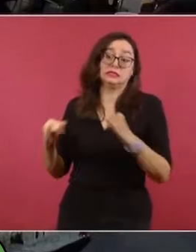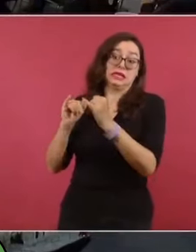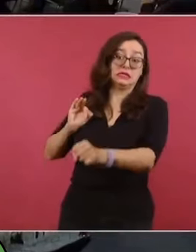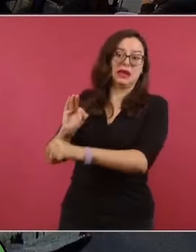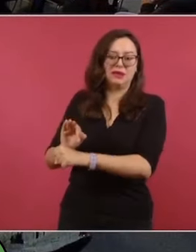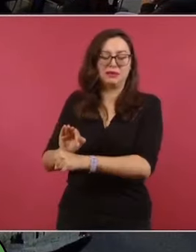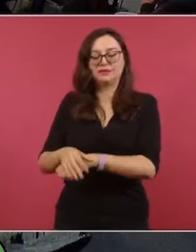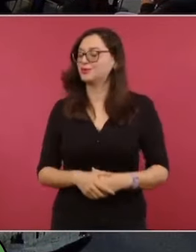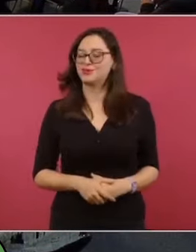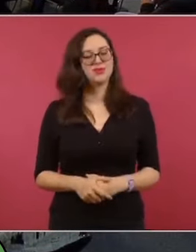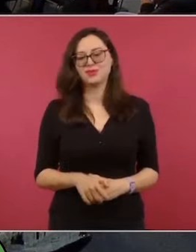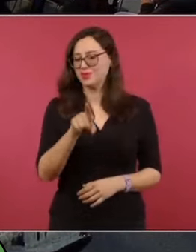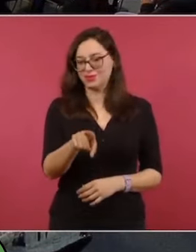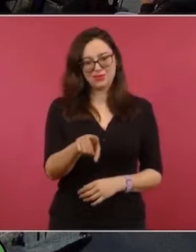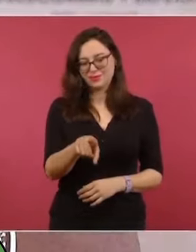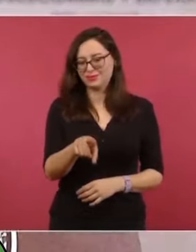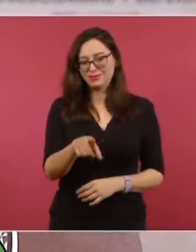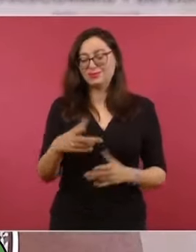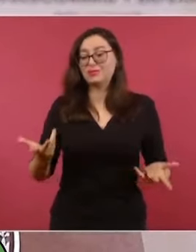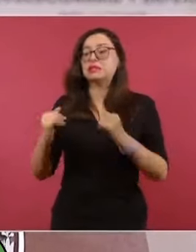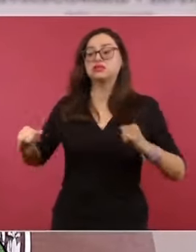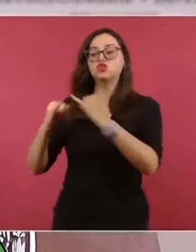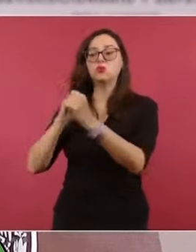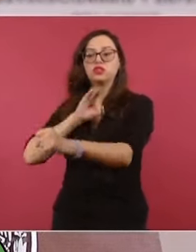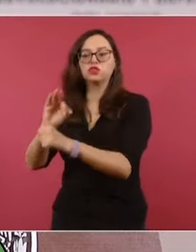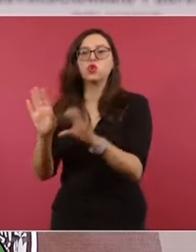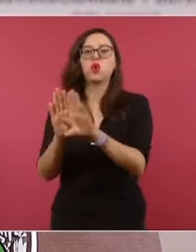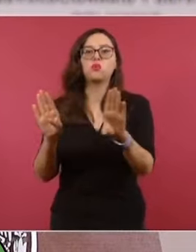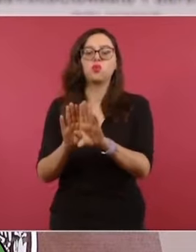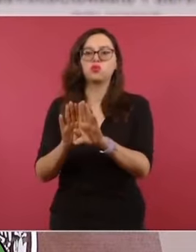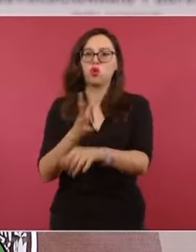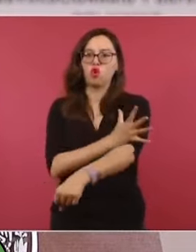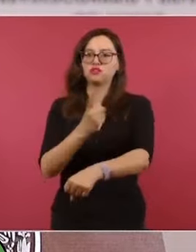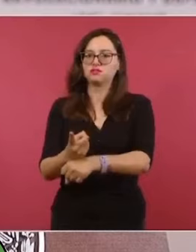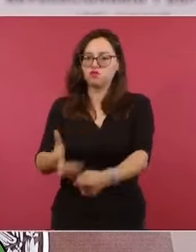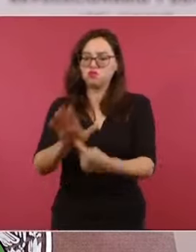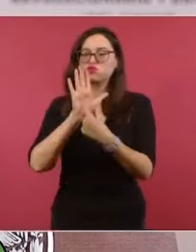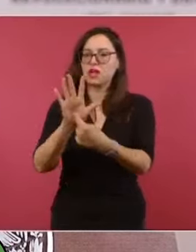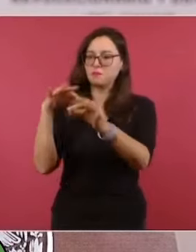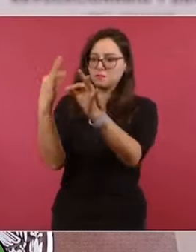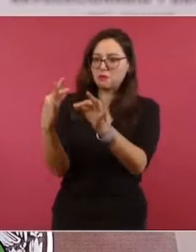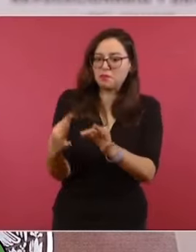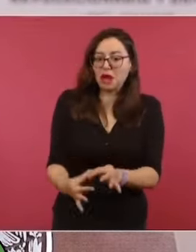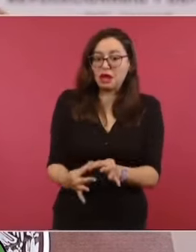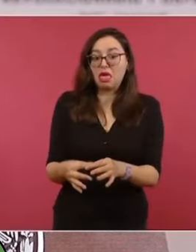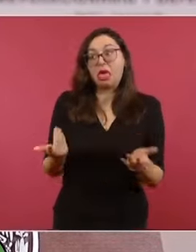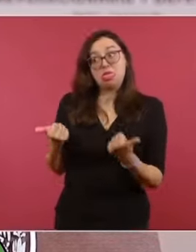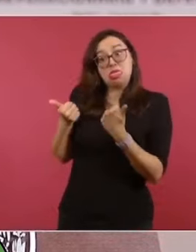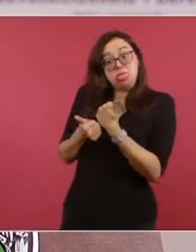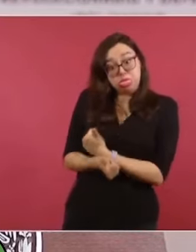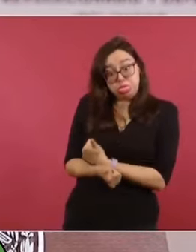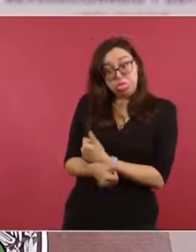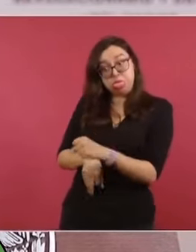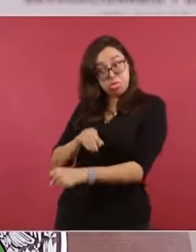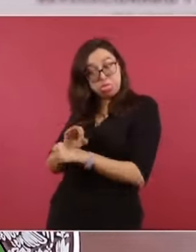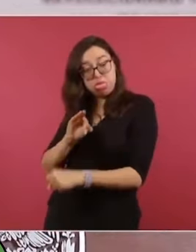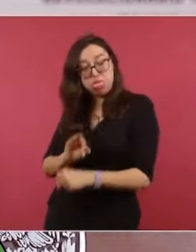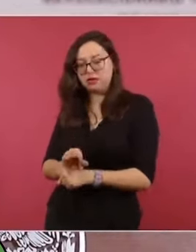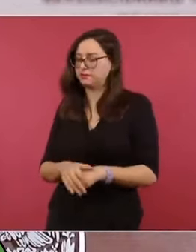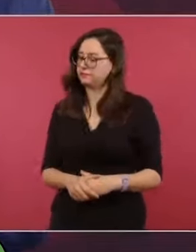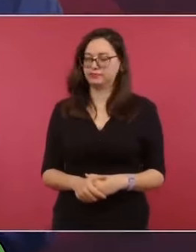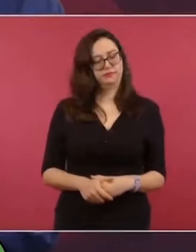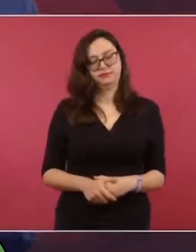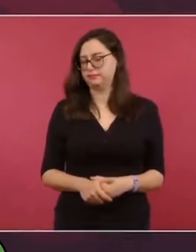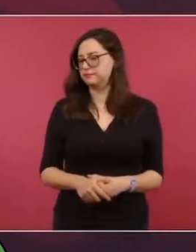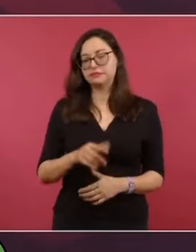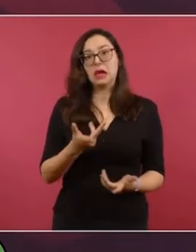desde pero una cosa es proteger a la institución diciendo la verdad y actuando con rectitud. Y otra cosa es blindar, proteger una institución con el